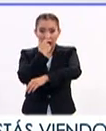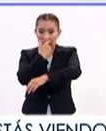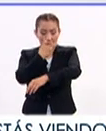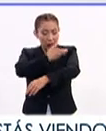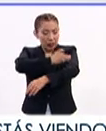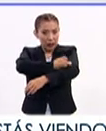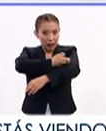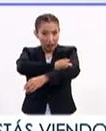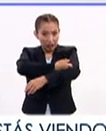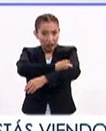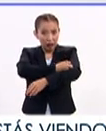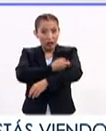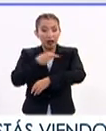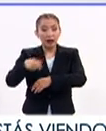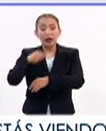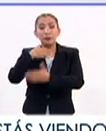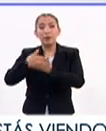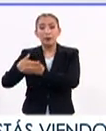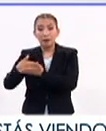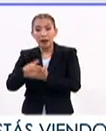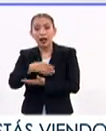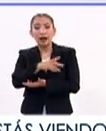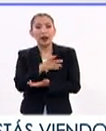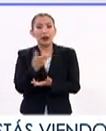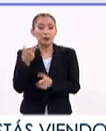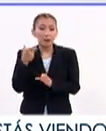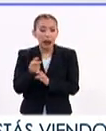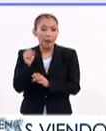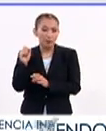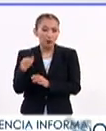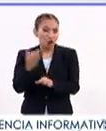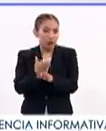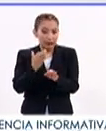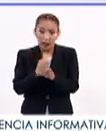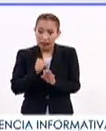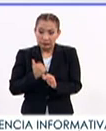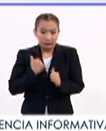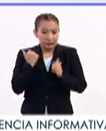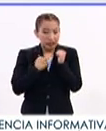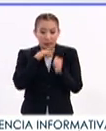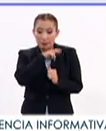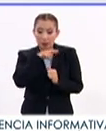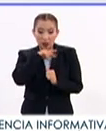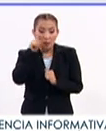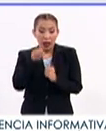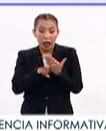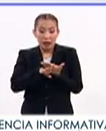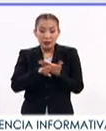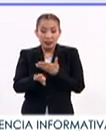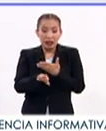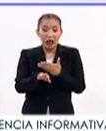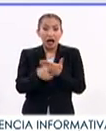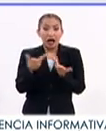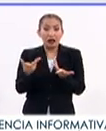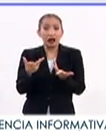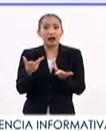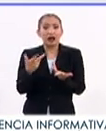Prevencia el bebé como la medida en ese momento para tratar de evitarse